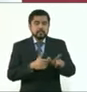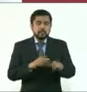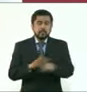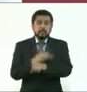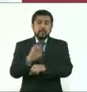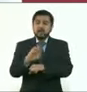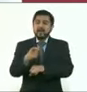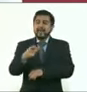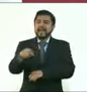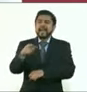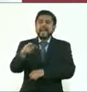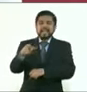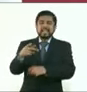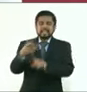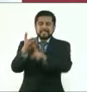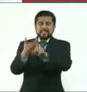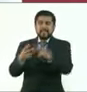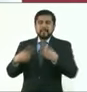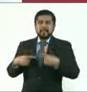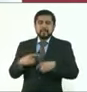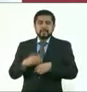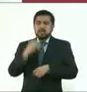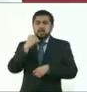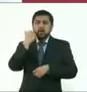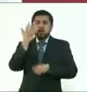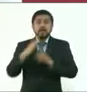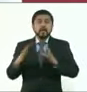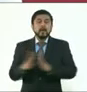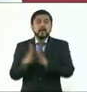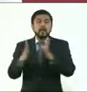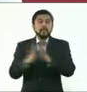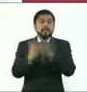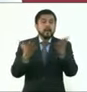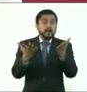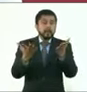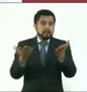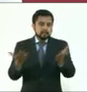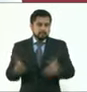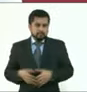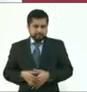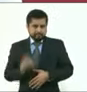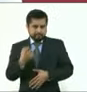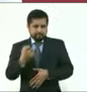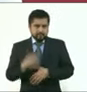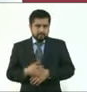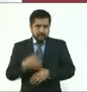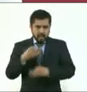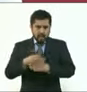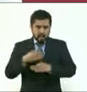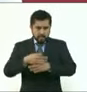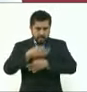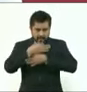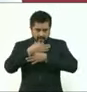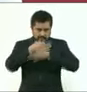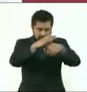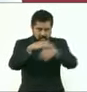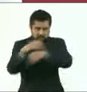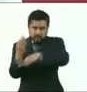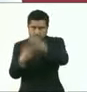pues en realidad no quiere democracia en el país, esa es la verdad. Entonces, un llamado a la ciudadanía a que